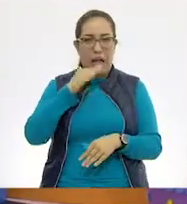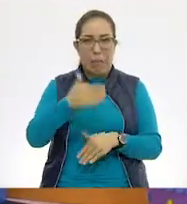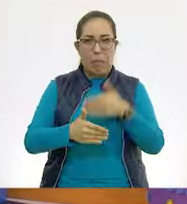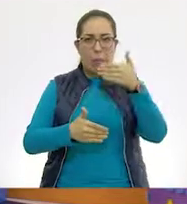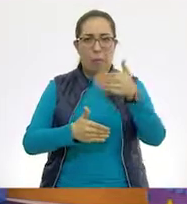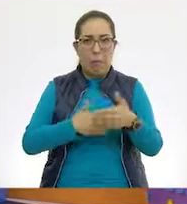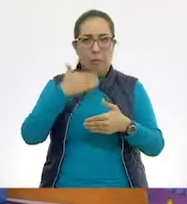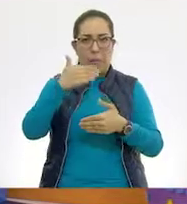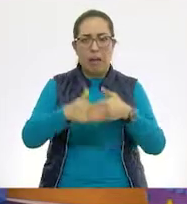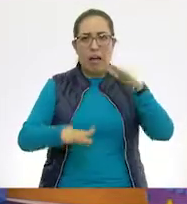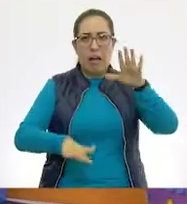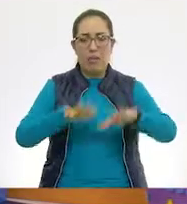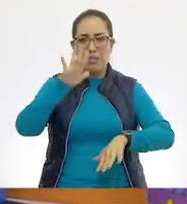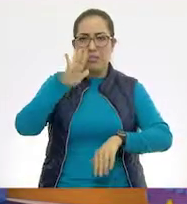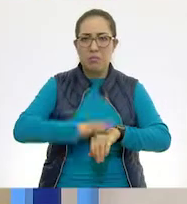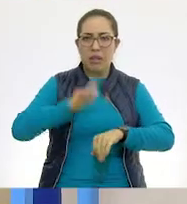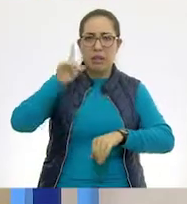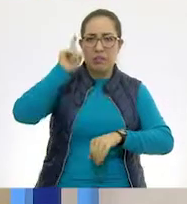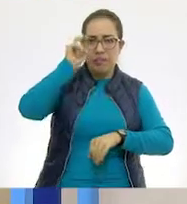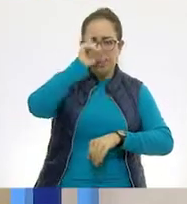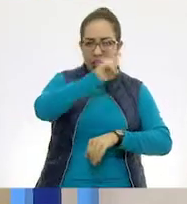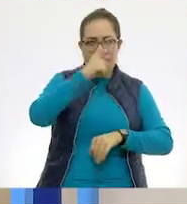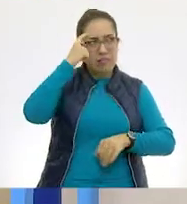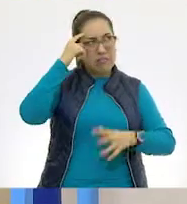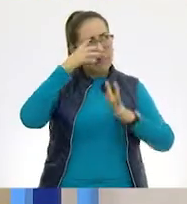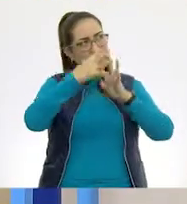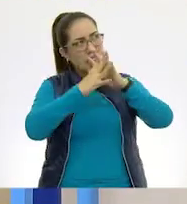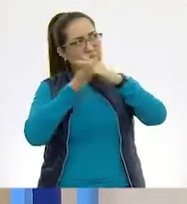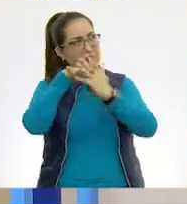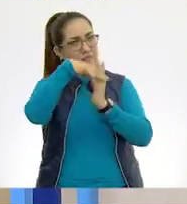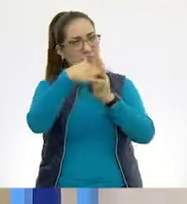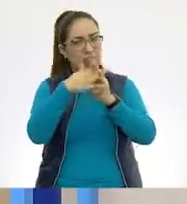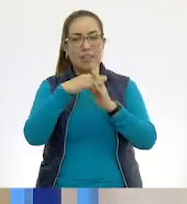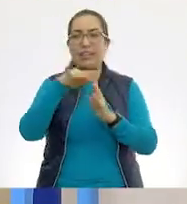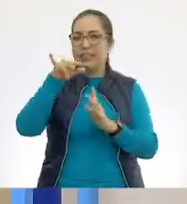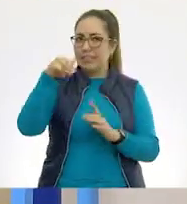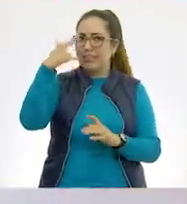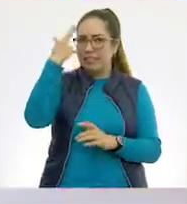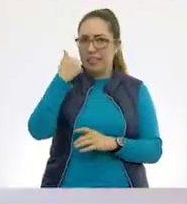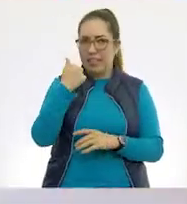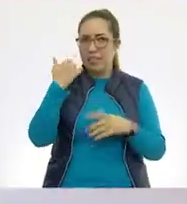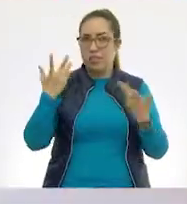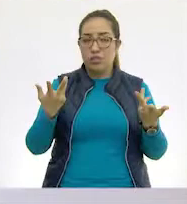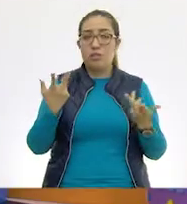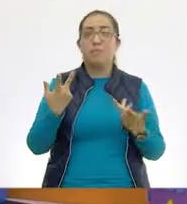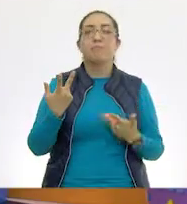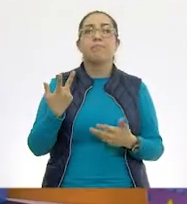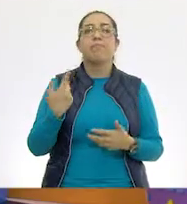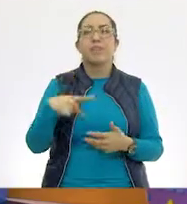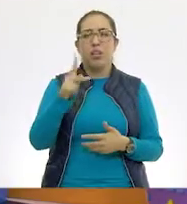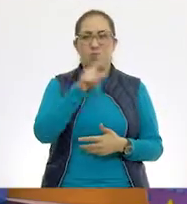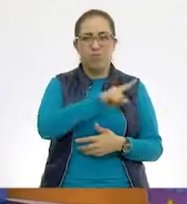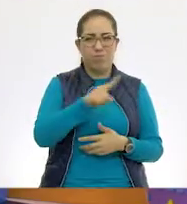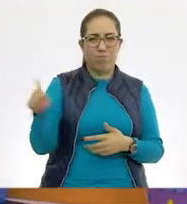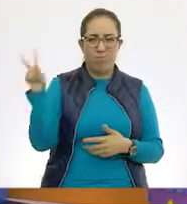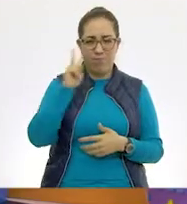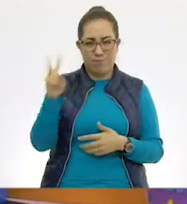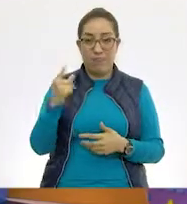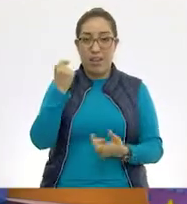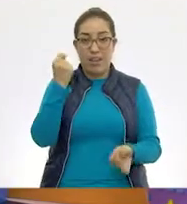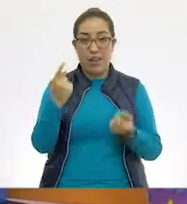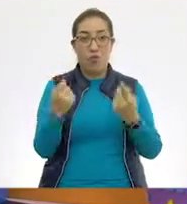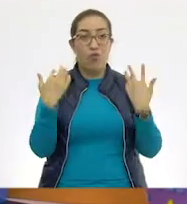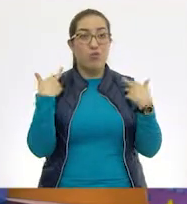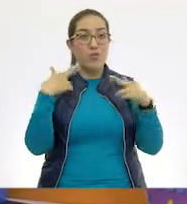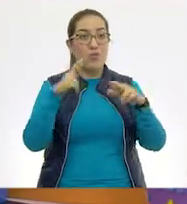confusa en nuestra mente. ¿Estás de acuerdo? Bueno, eso sí, tienes razón. Entonces, si te has fijado, algunos maestros